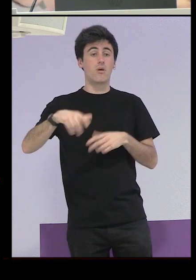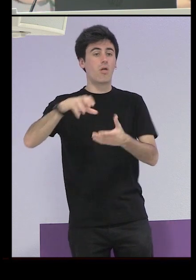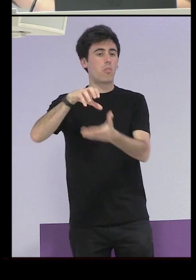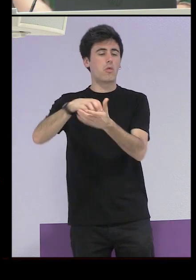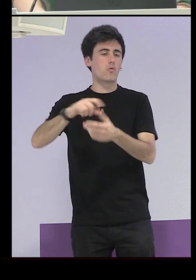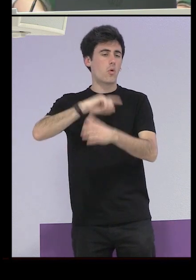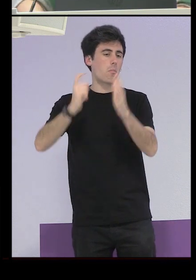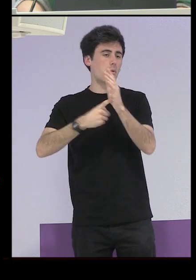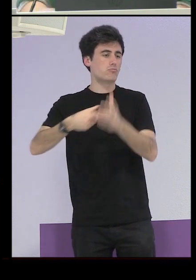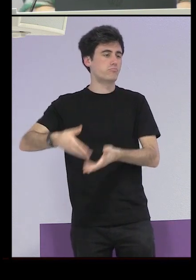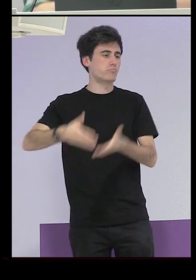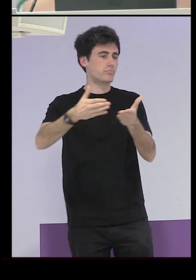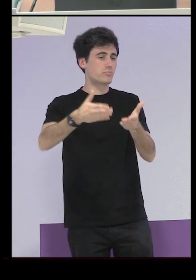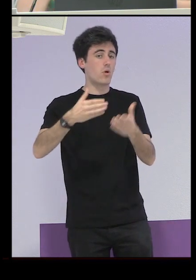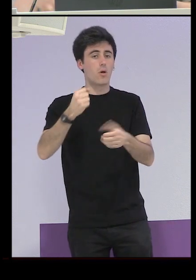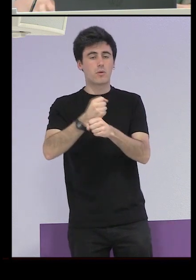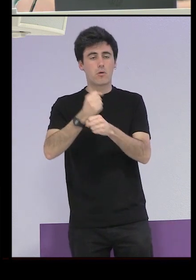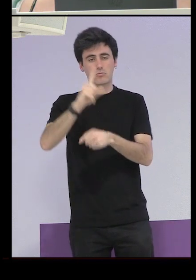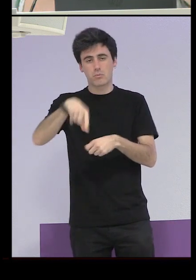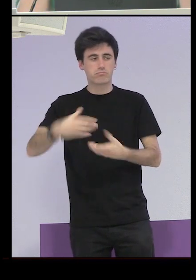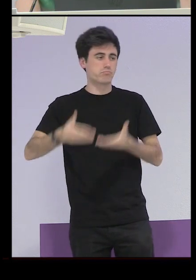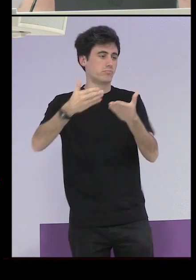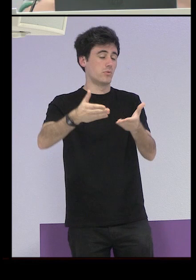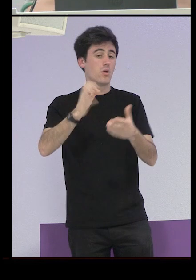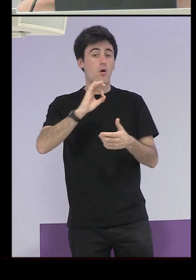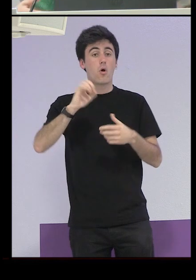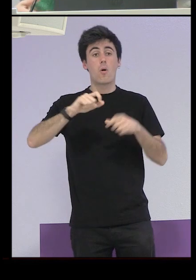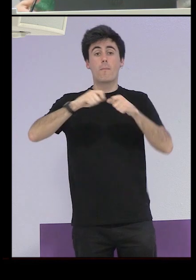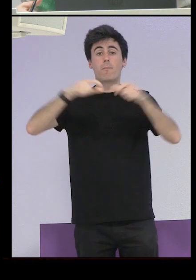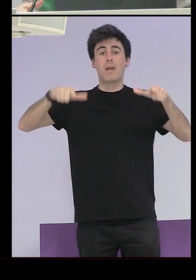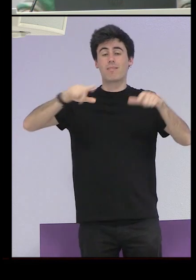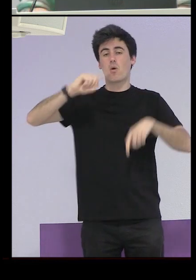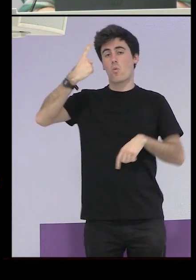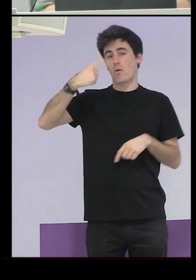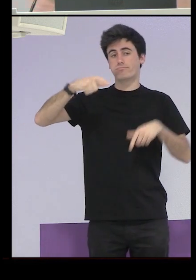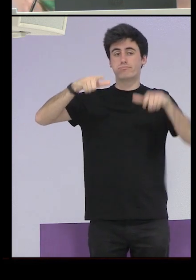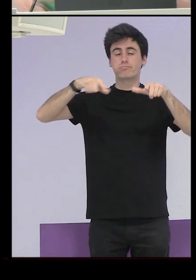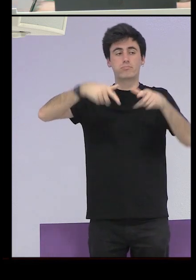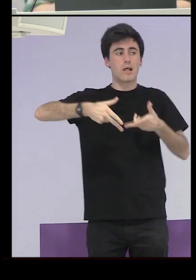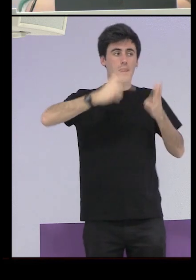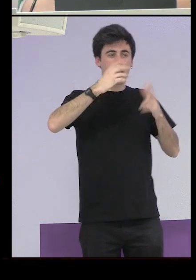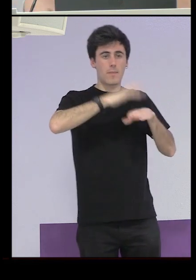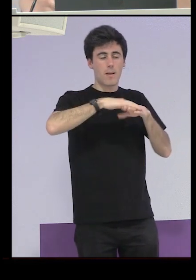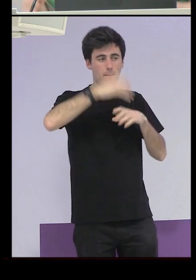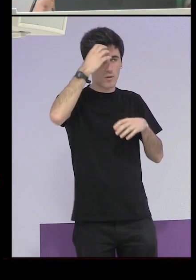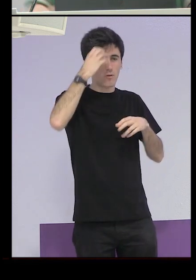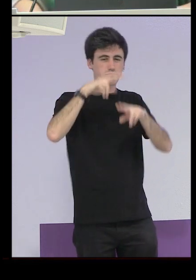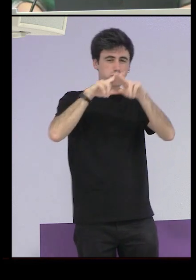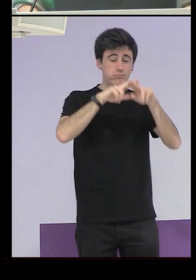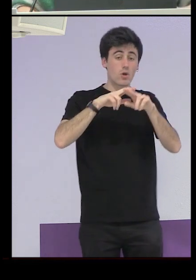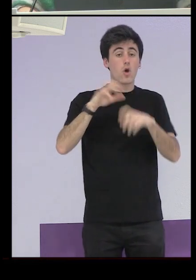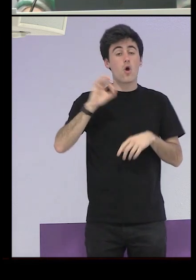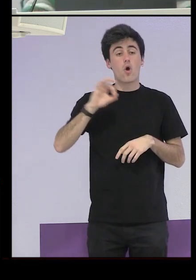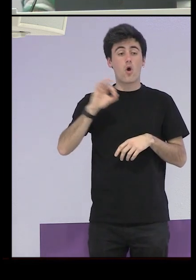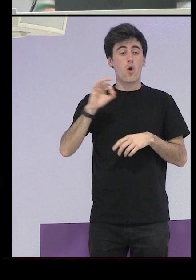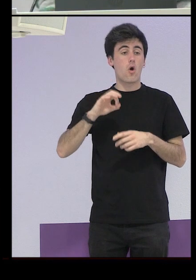y os dejamos nuestro personal podían ceder una planta de uno de los edificios podían ceder simplemente algunas plazas